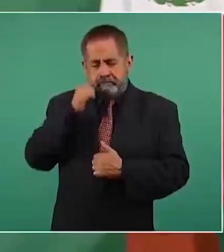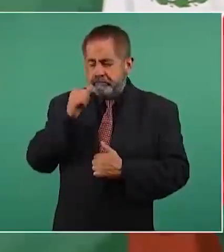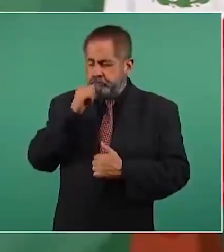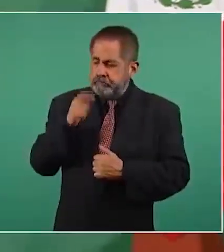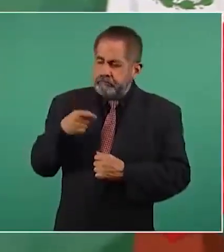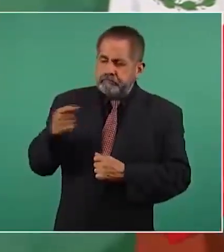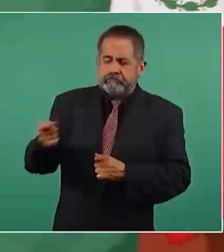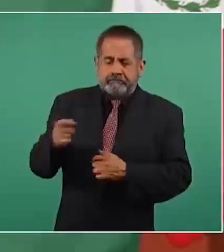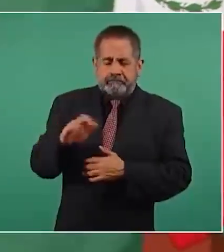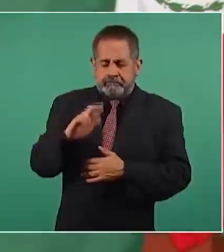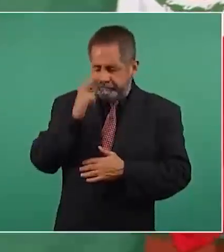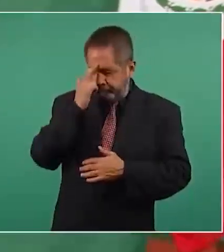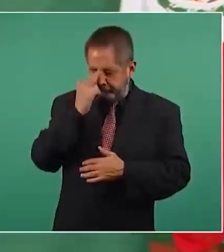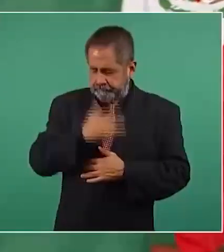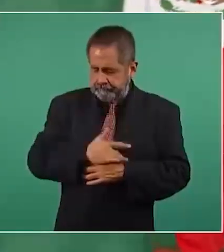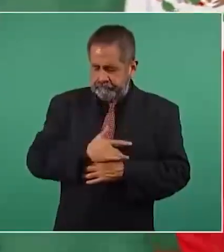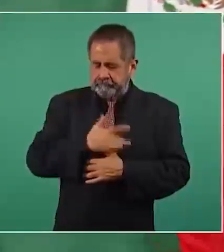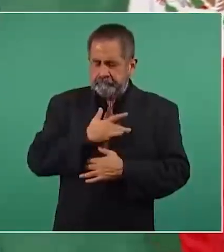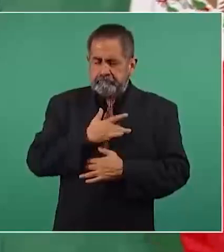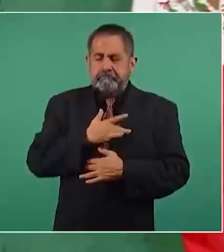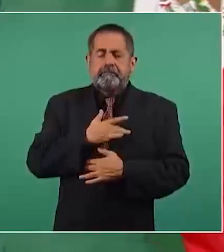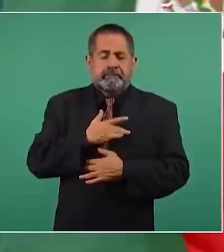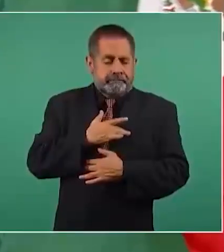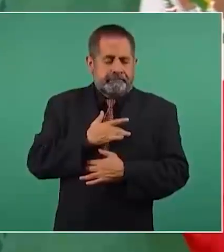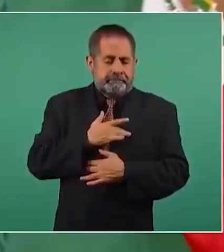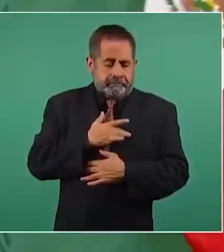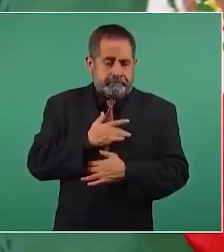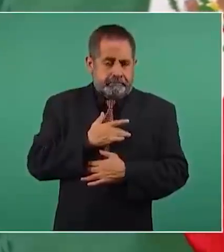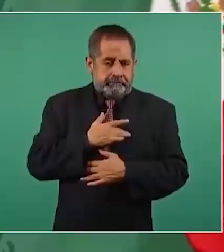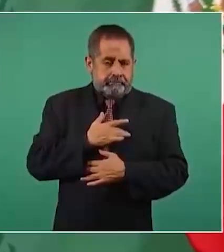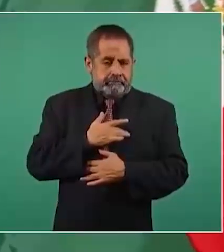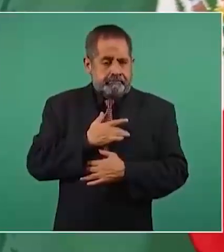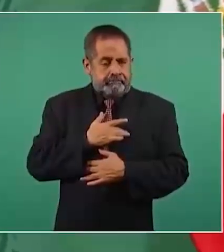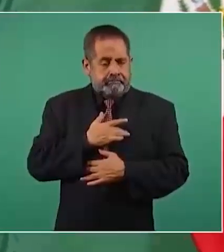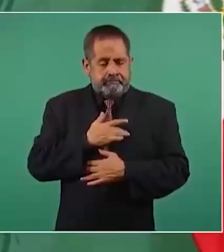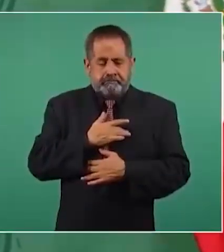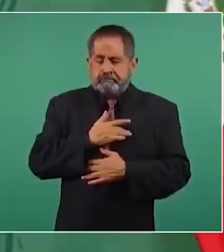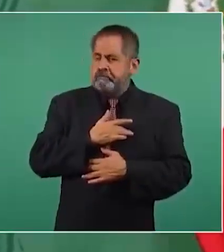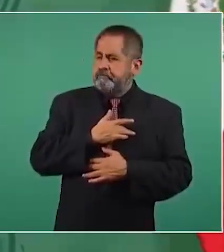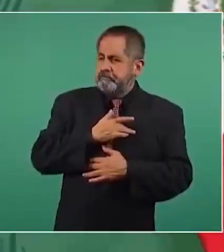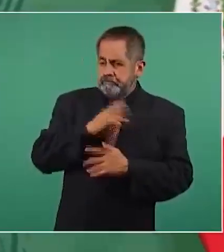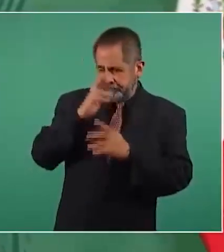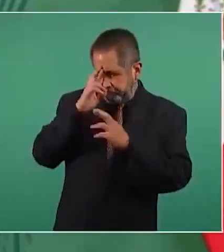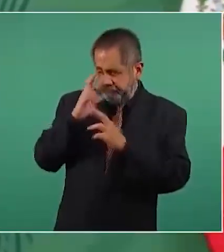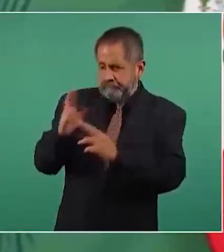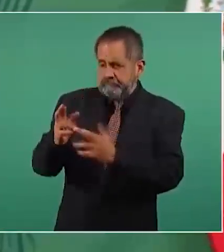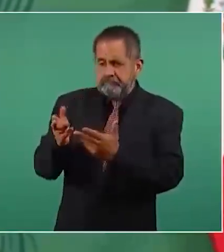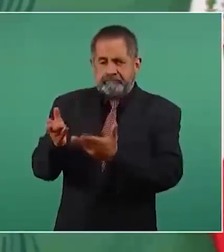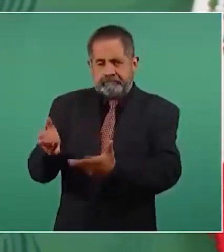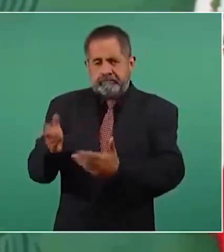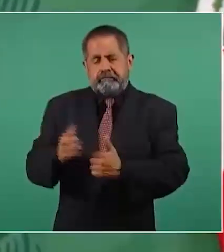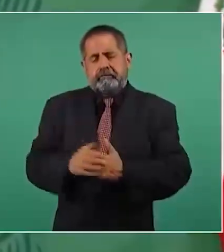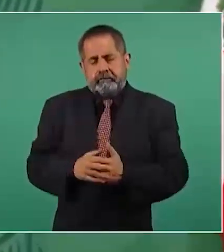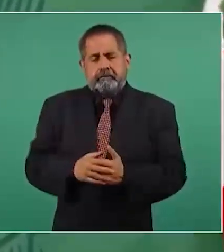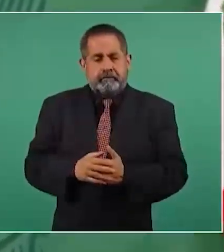nuestro respeto y